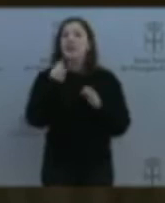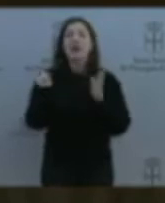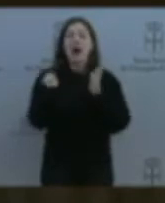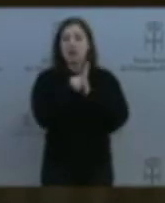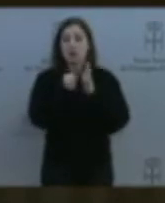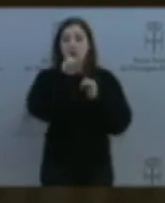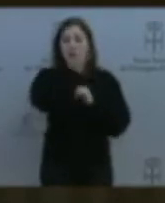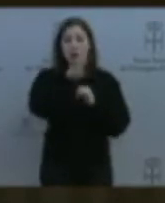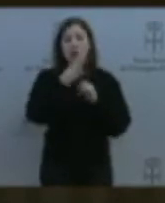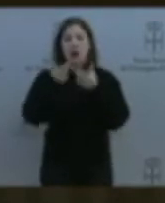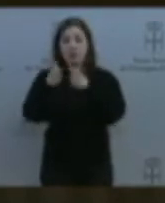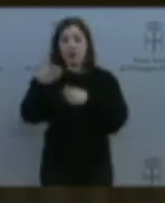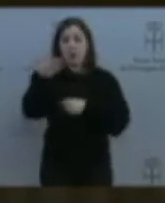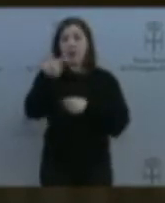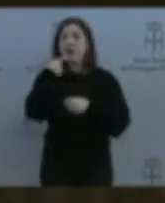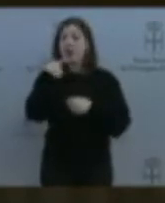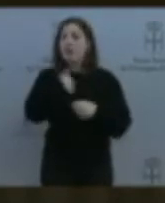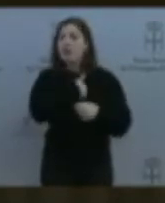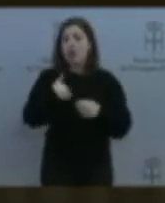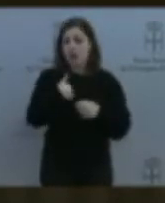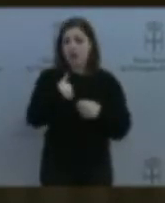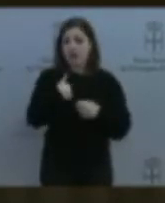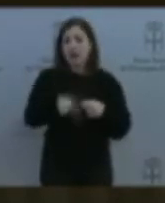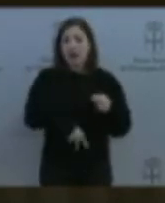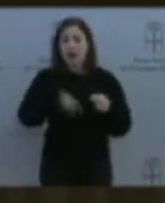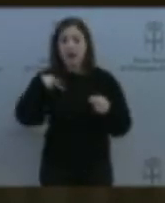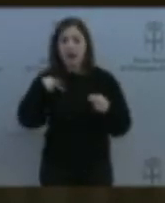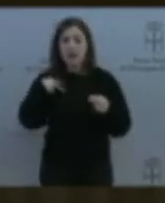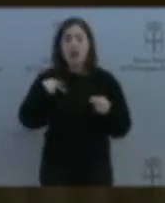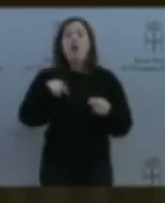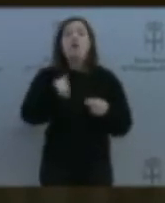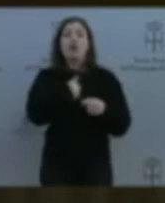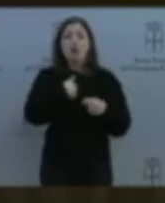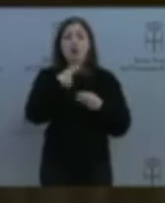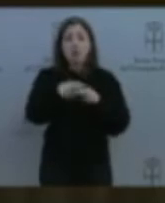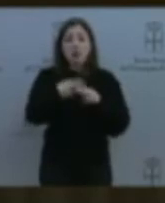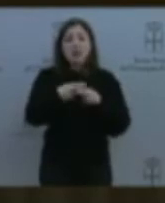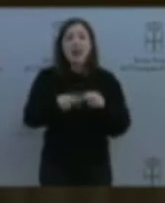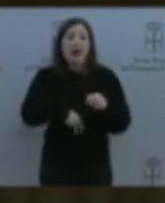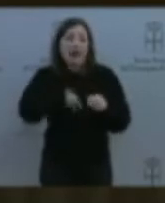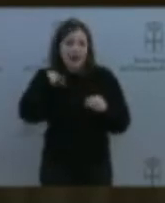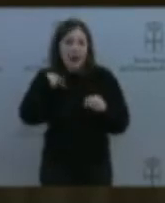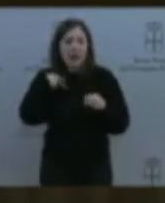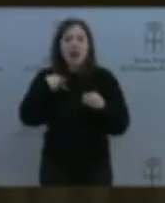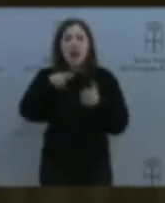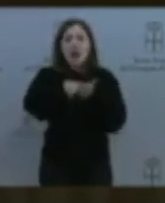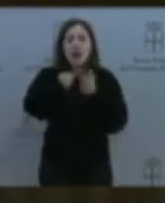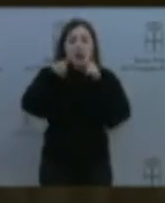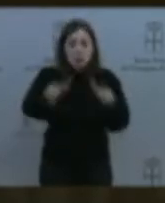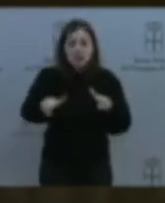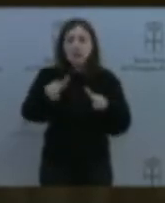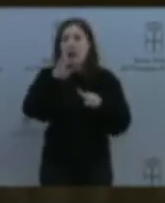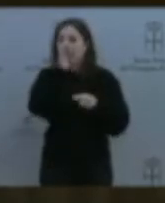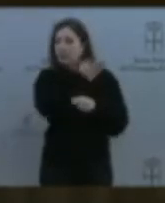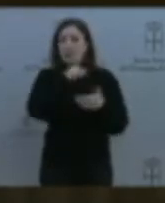generales de la Dirección General de Política Lingüística, a través del subservicio de planificación y conocimiento de la lingüa asturiana, da